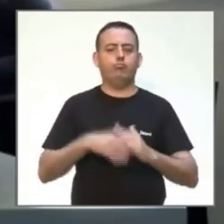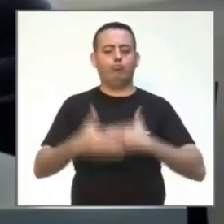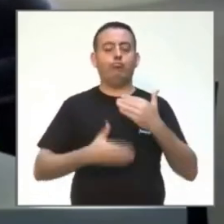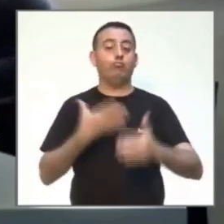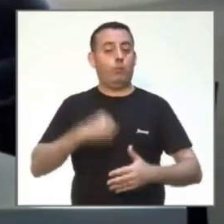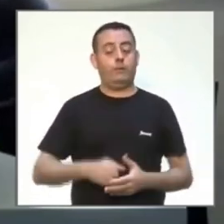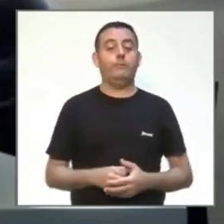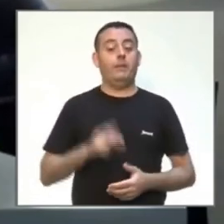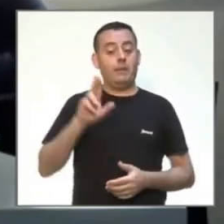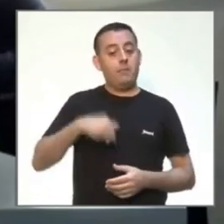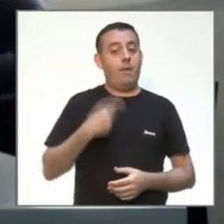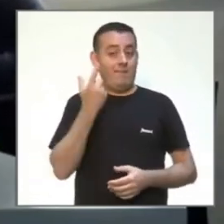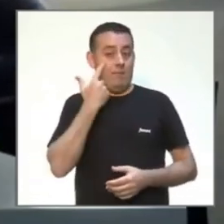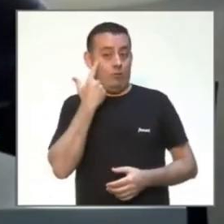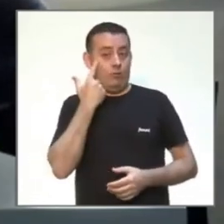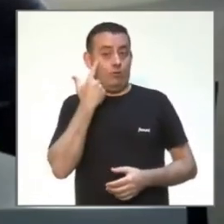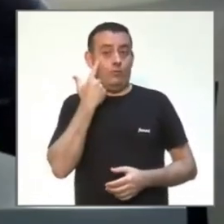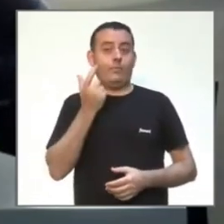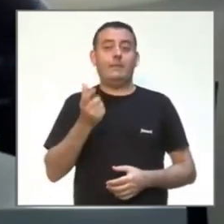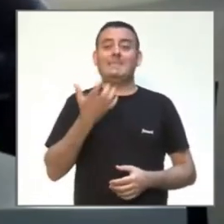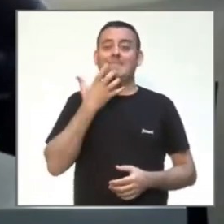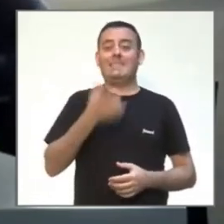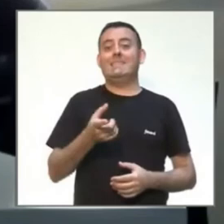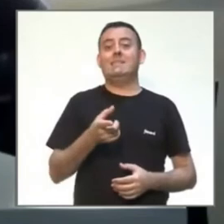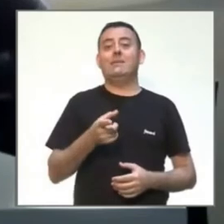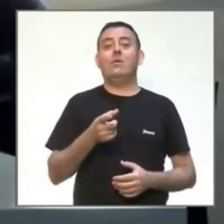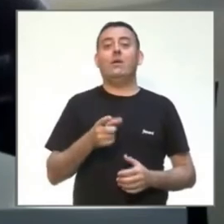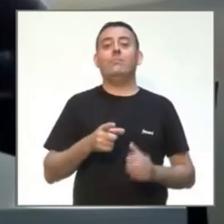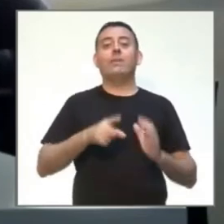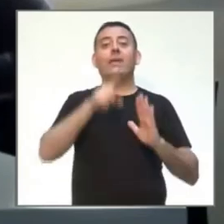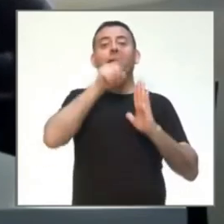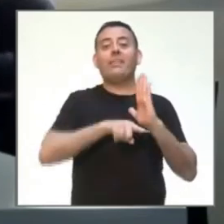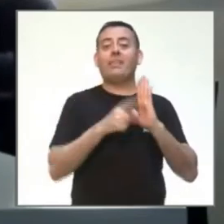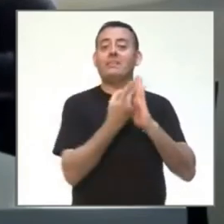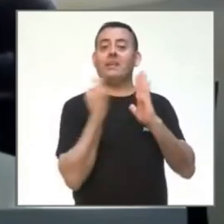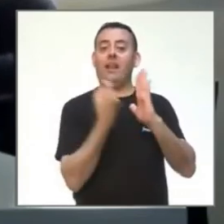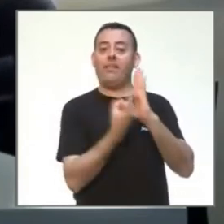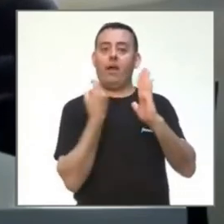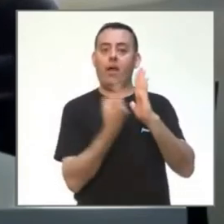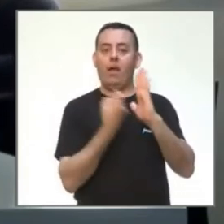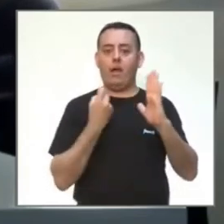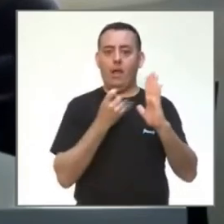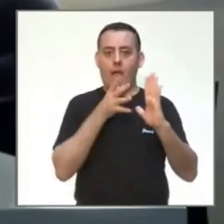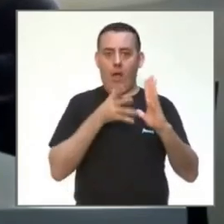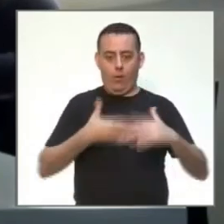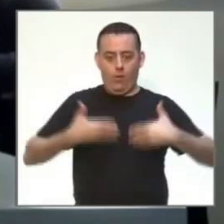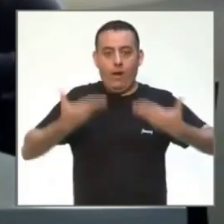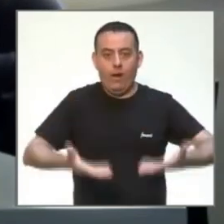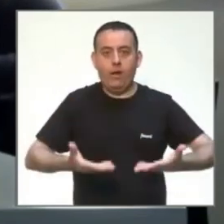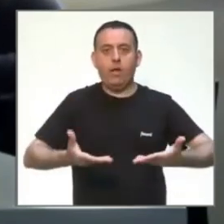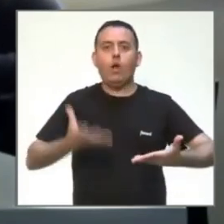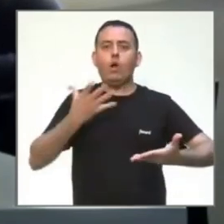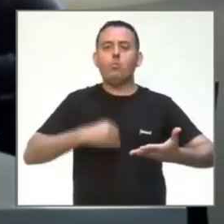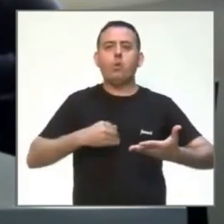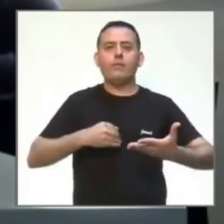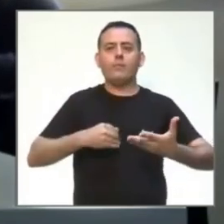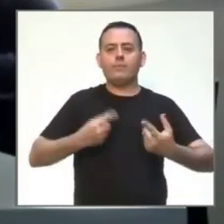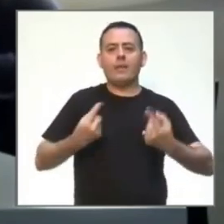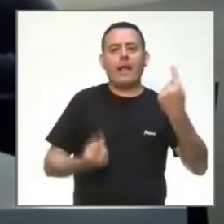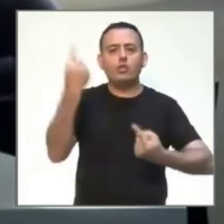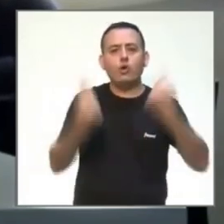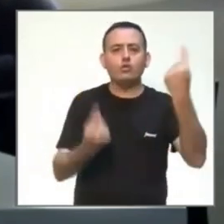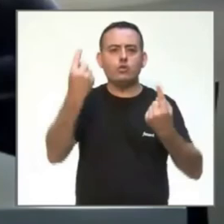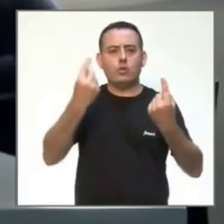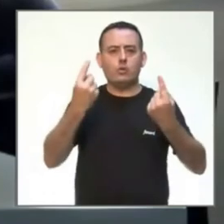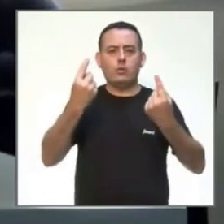la de la escalada puede perjudicar... Puede haber aumentado los casos o no pueden haber aumentado. Y luego, para nosotros, lo fundamental es que